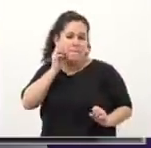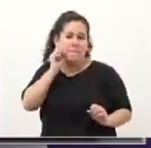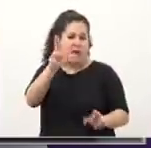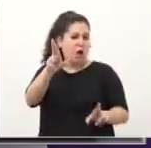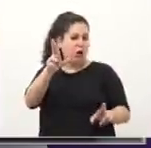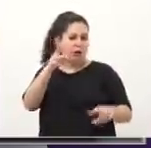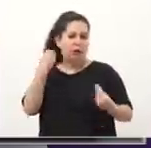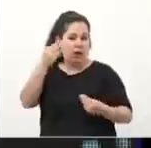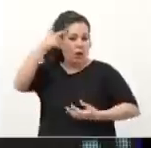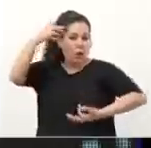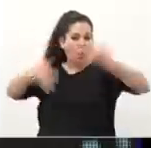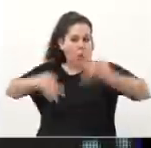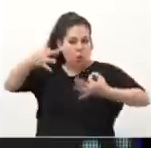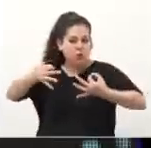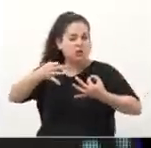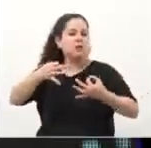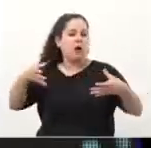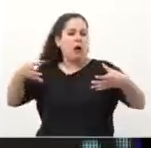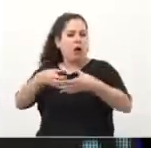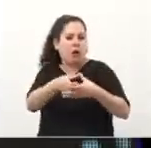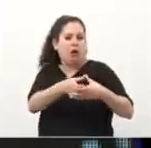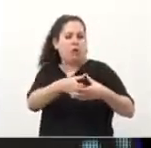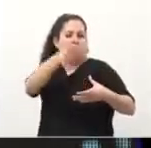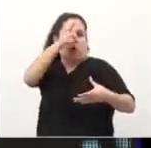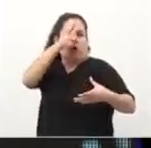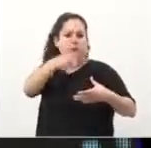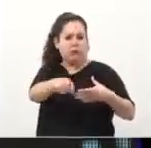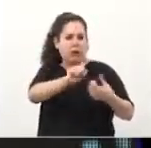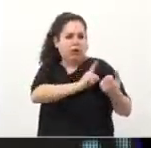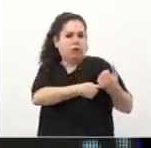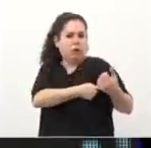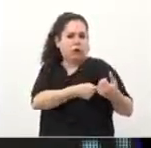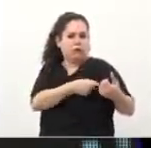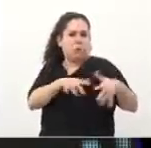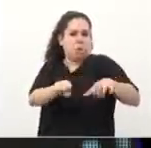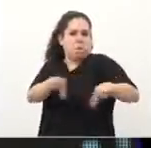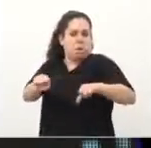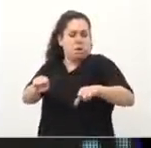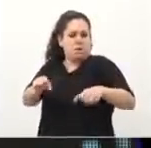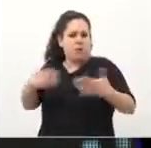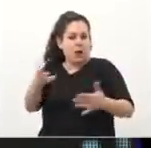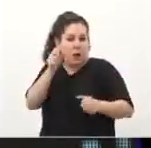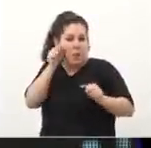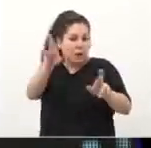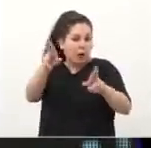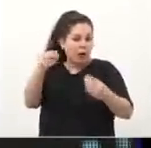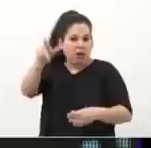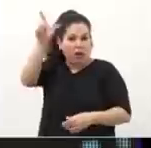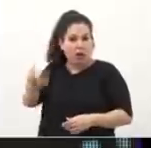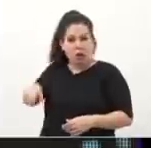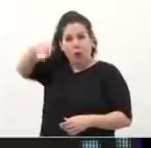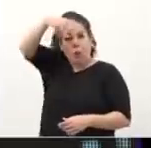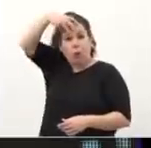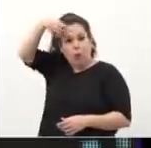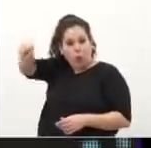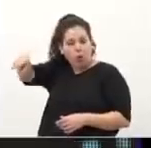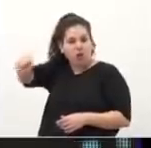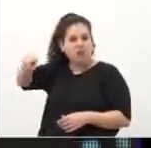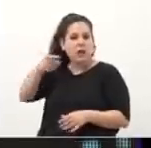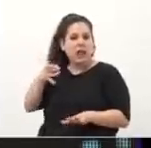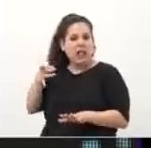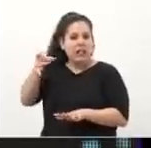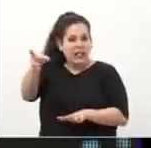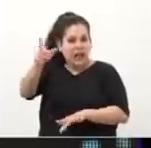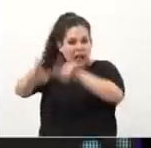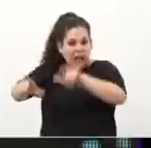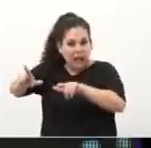por la justicia y por las fuerzas de seguridad. Ahora tenemos un hecho más grave. Tenemos a Patricia Burrich deteniendo a personas en los trenes por portación